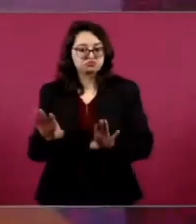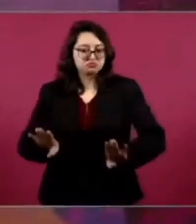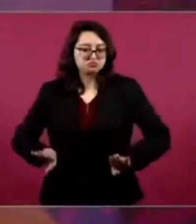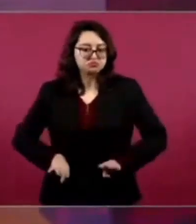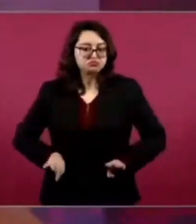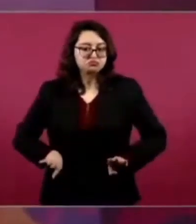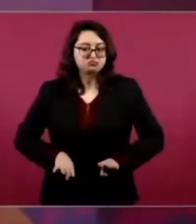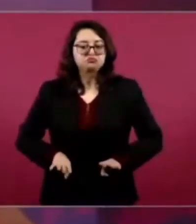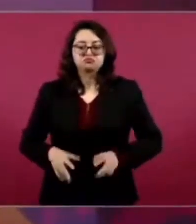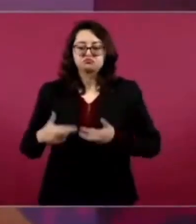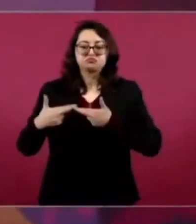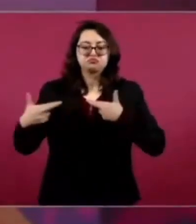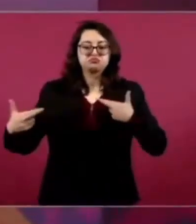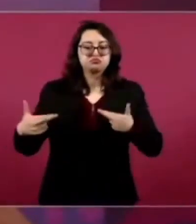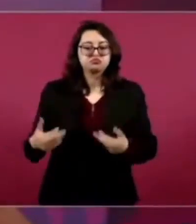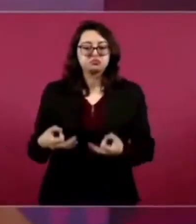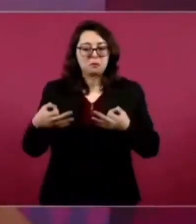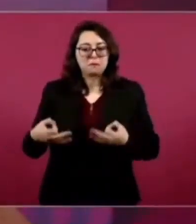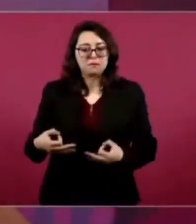relación.